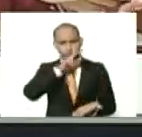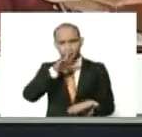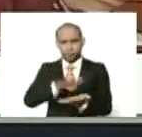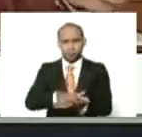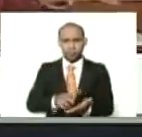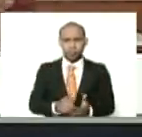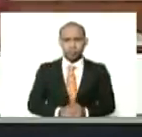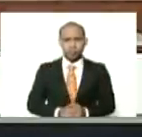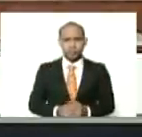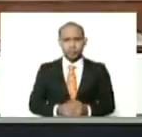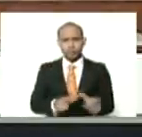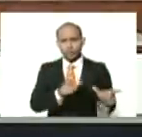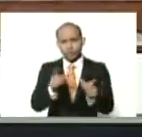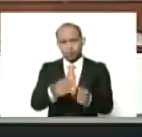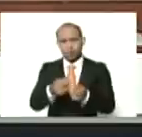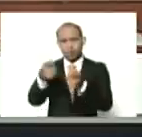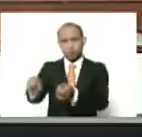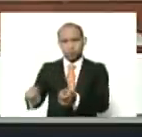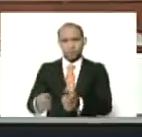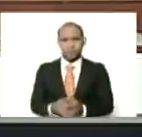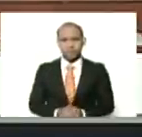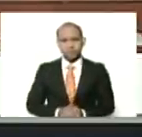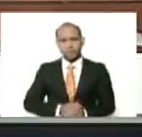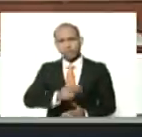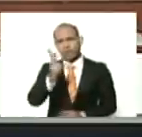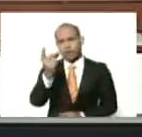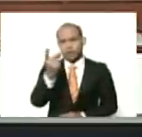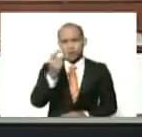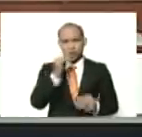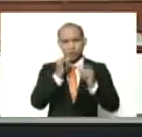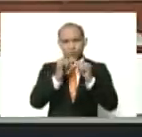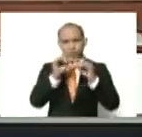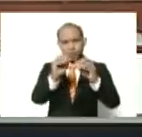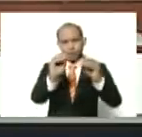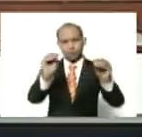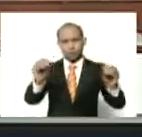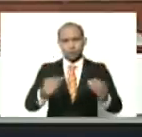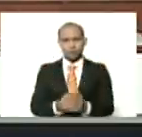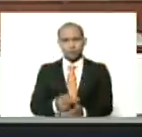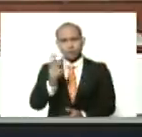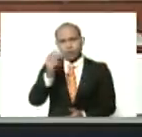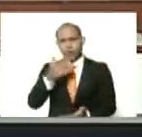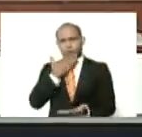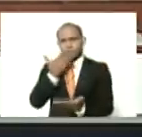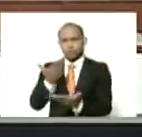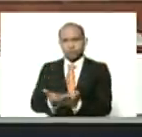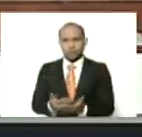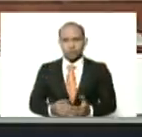ministra, ahí se lo entrego, segundo anuncio, segunda solicitud,